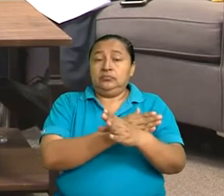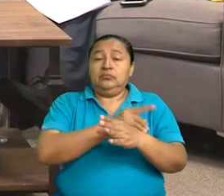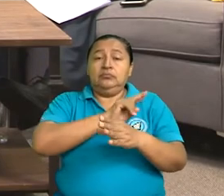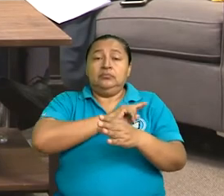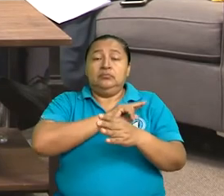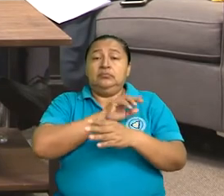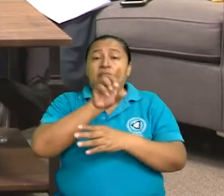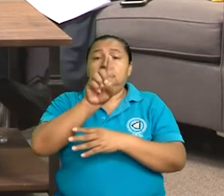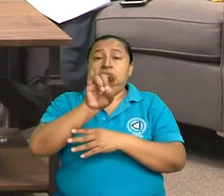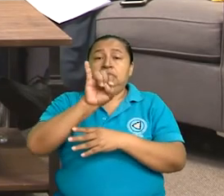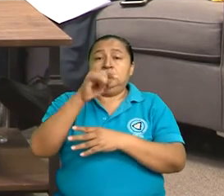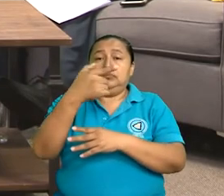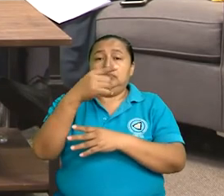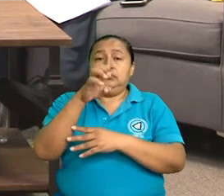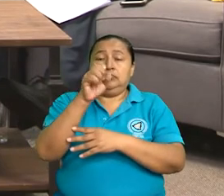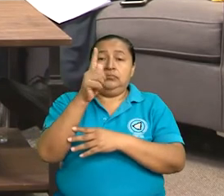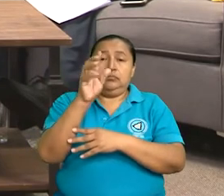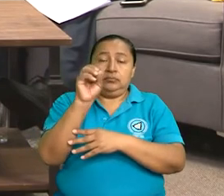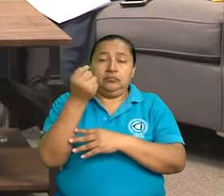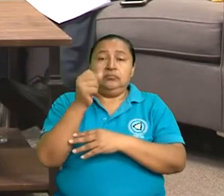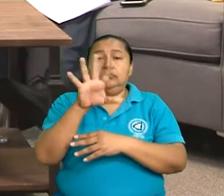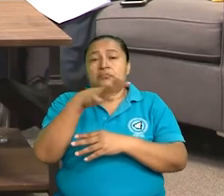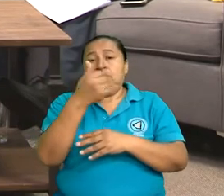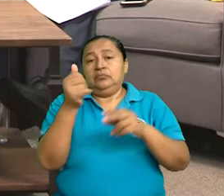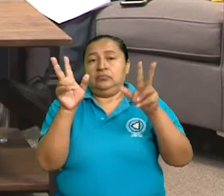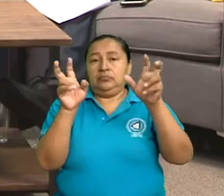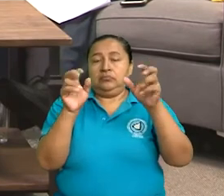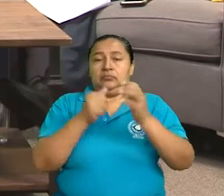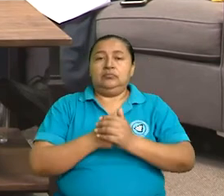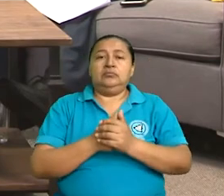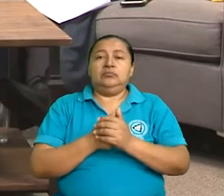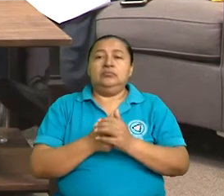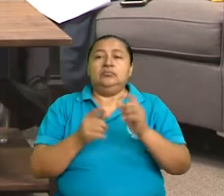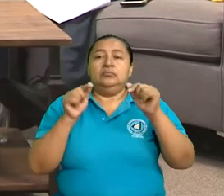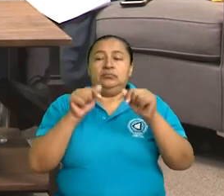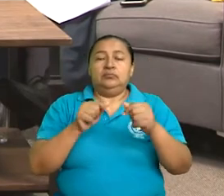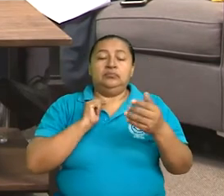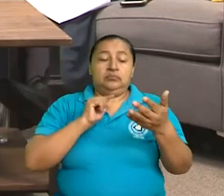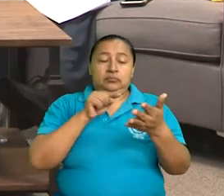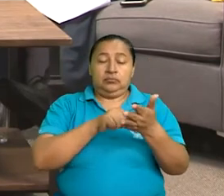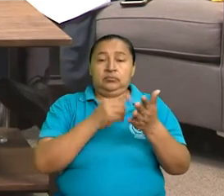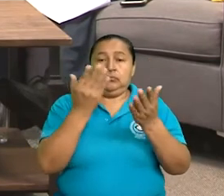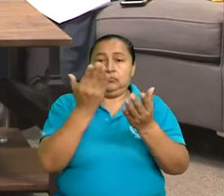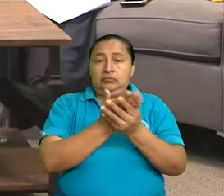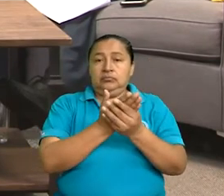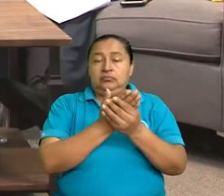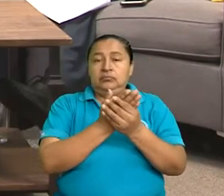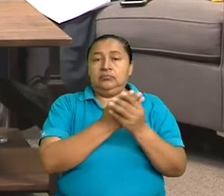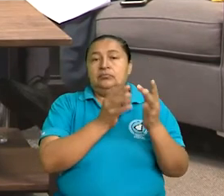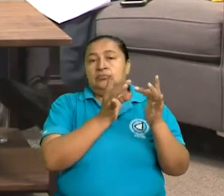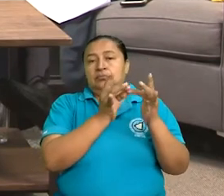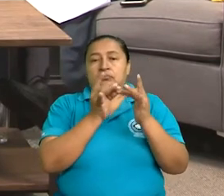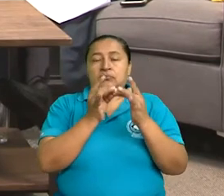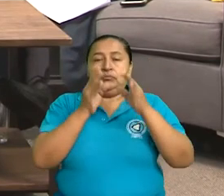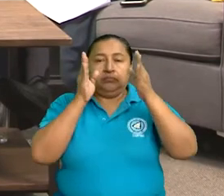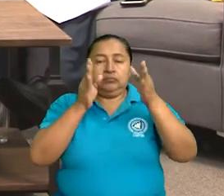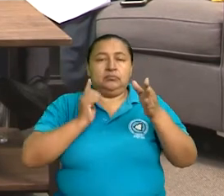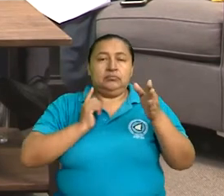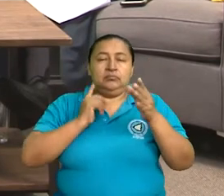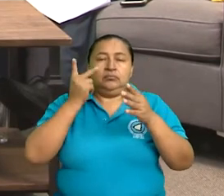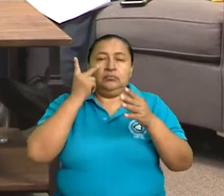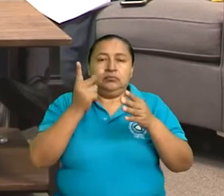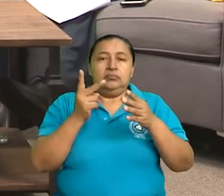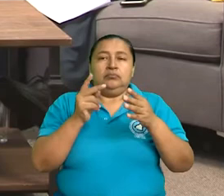hay digestos en otras materias. Entonces, aquí están las que exclusivamente tienen que ver con